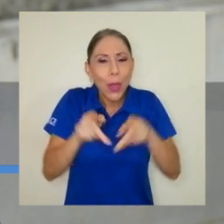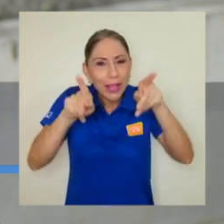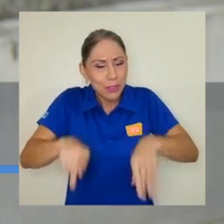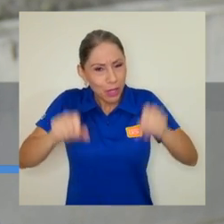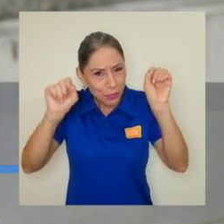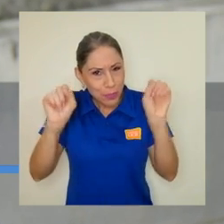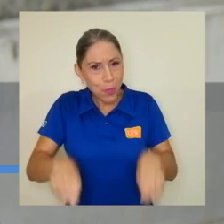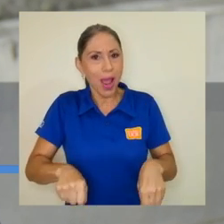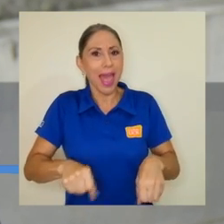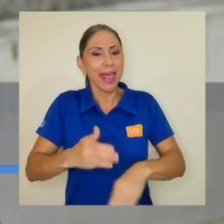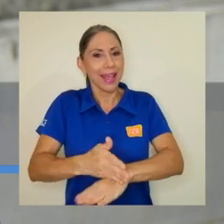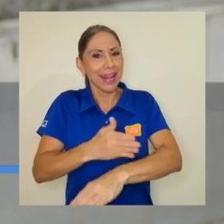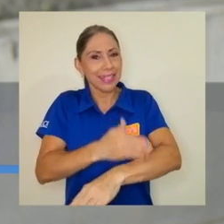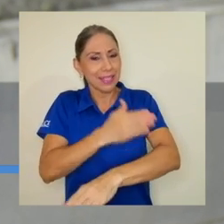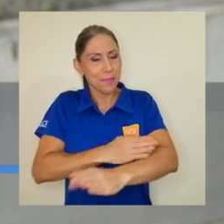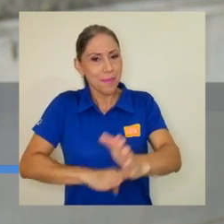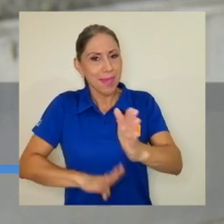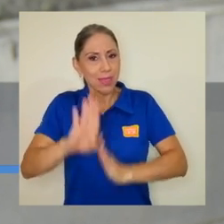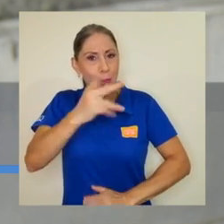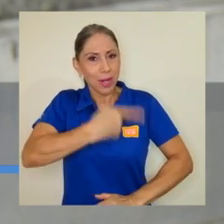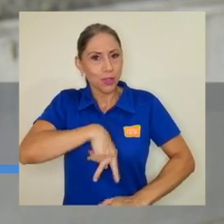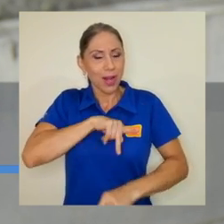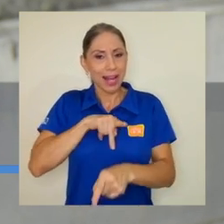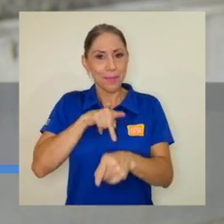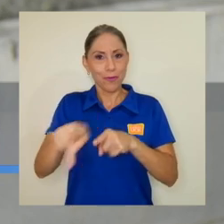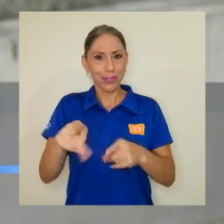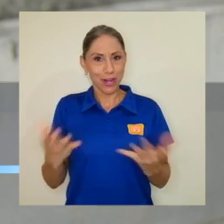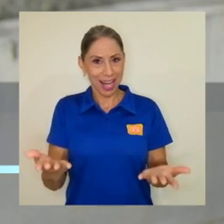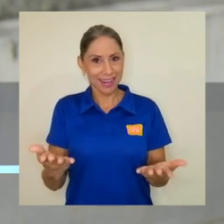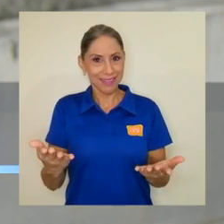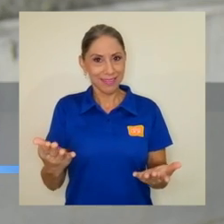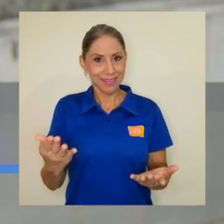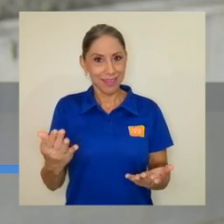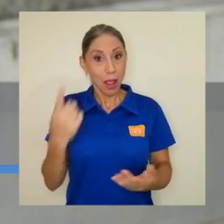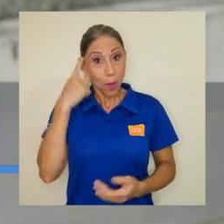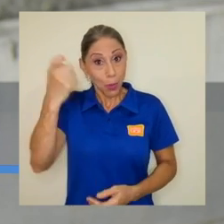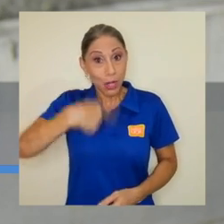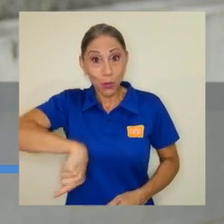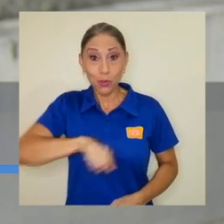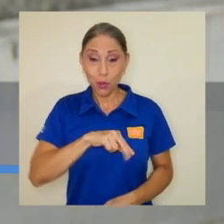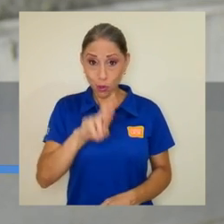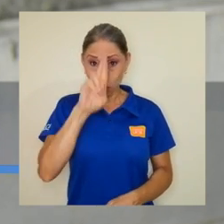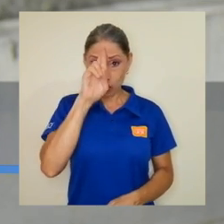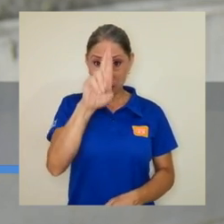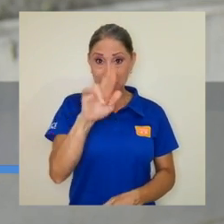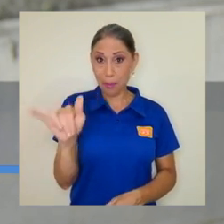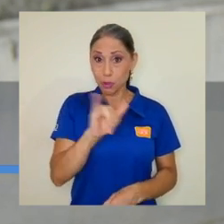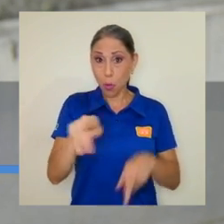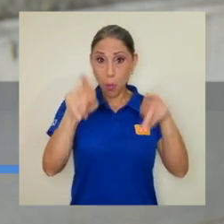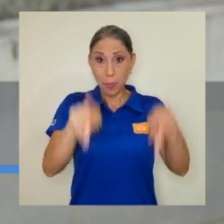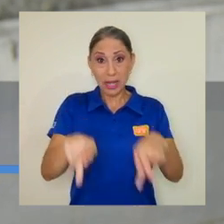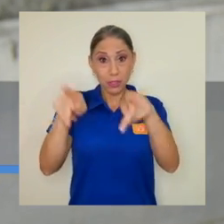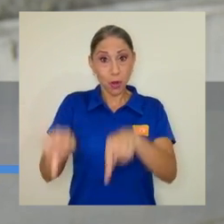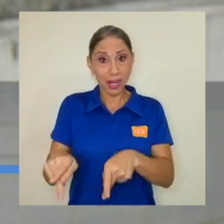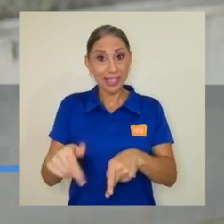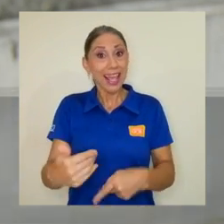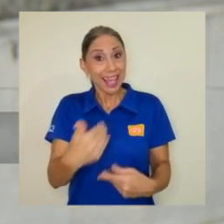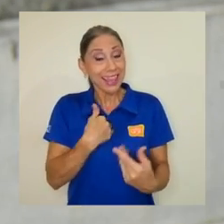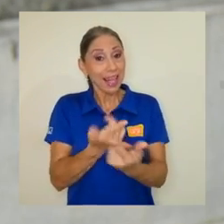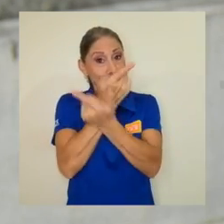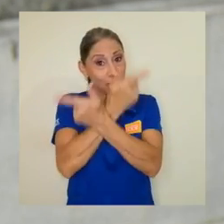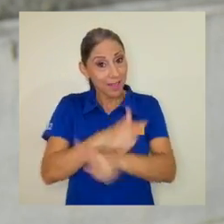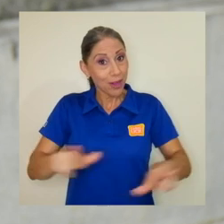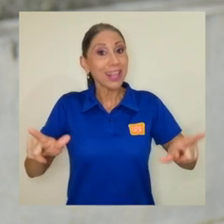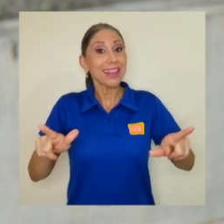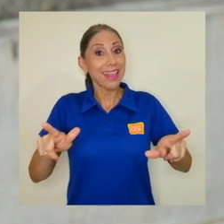podamos tener la posibilidad de un crecimiento personal y profesional, porque nos respetamos como personas y tenemos las libertades que